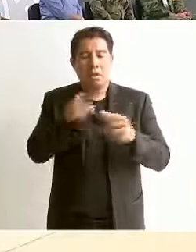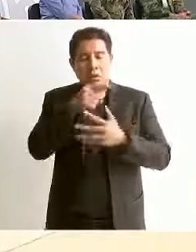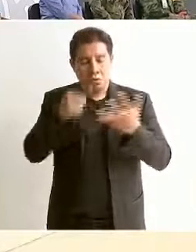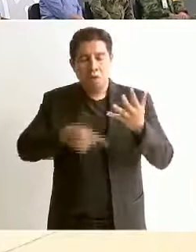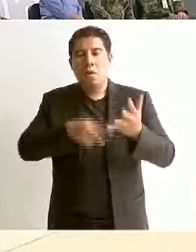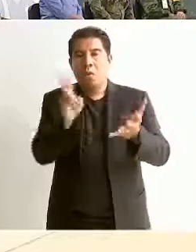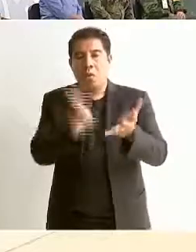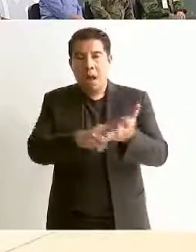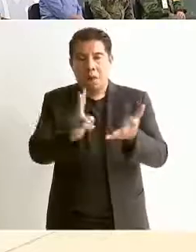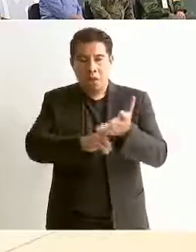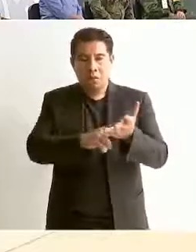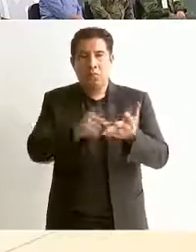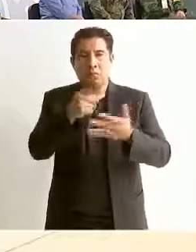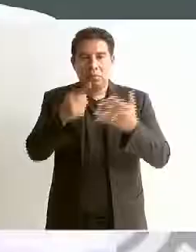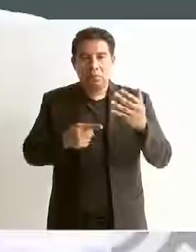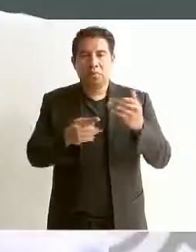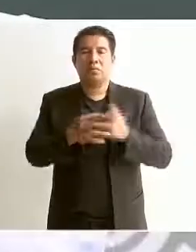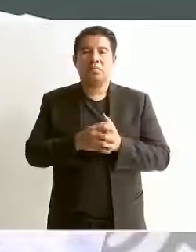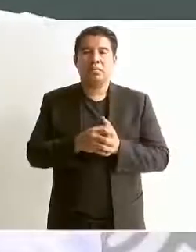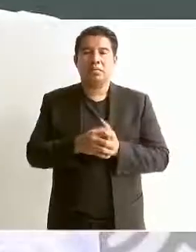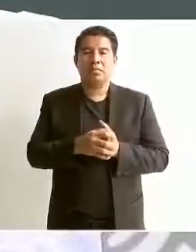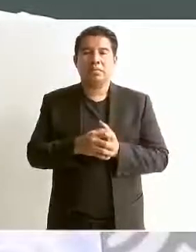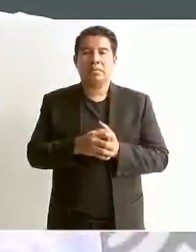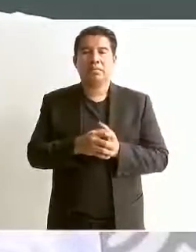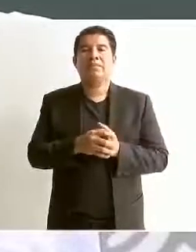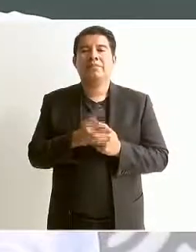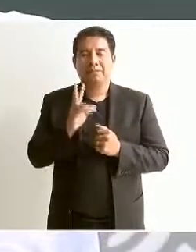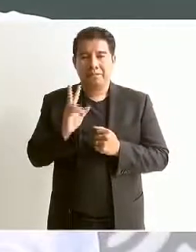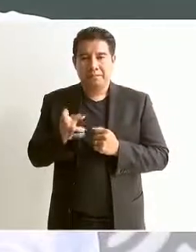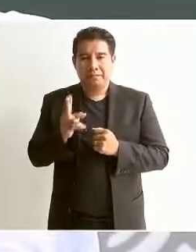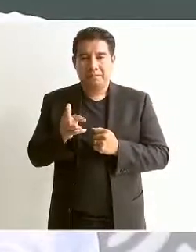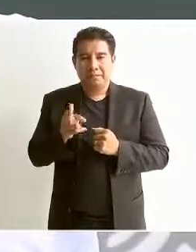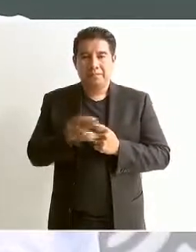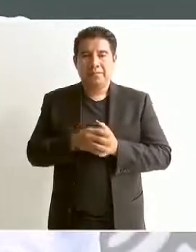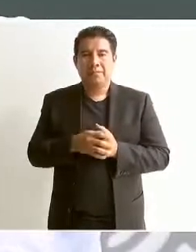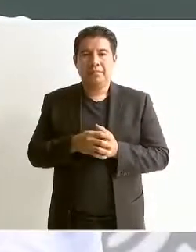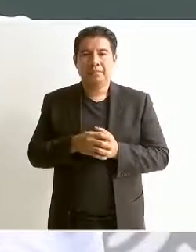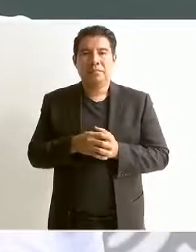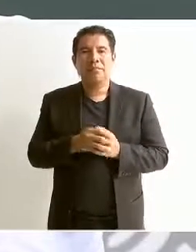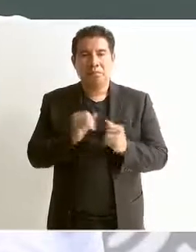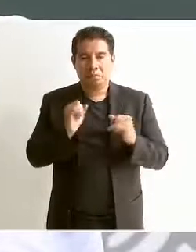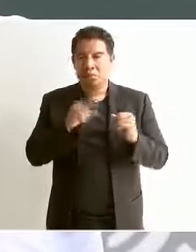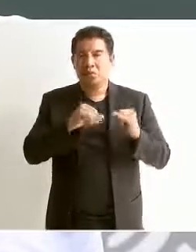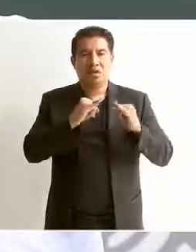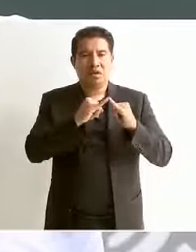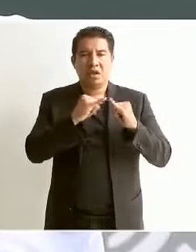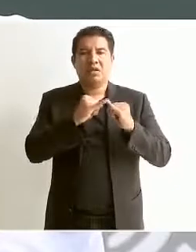y que ayuden las iglesias.